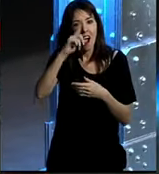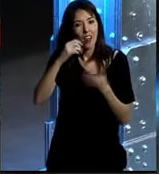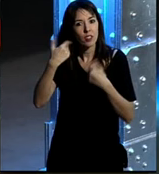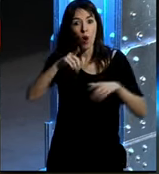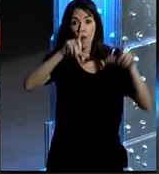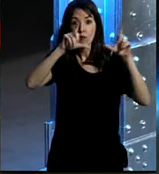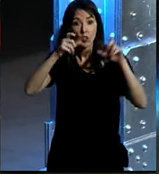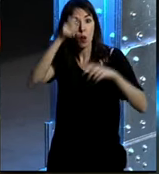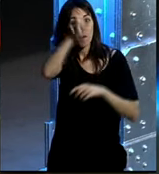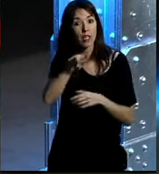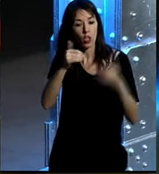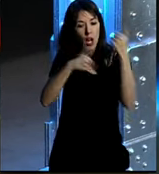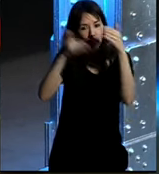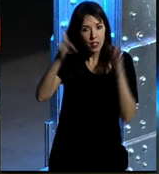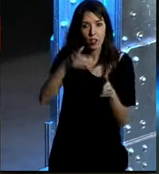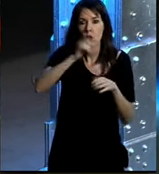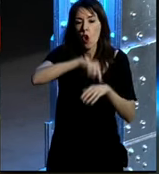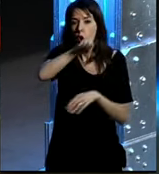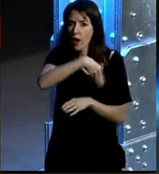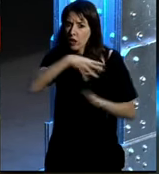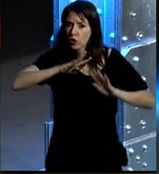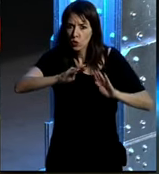personas que atendían los horarios de atención